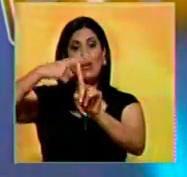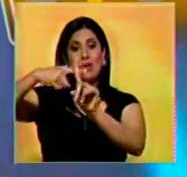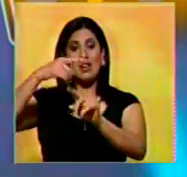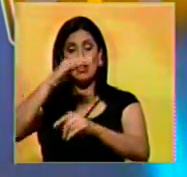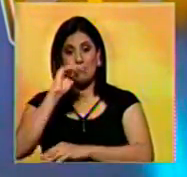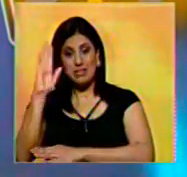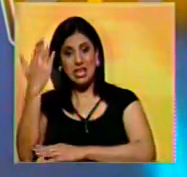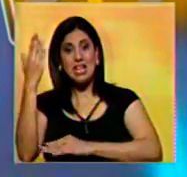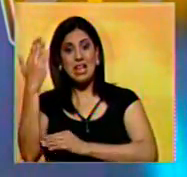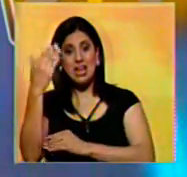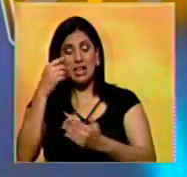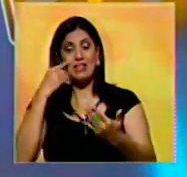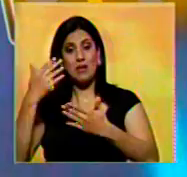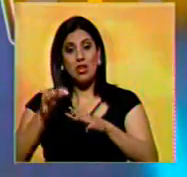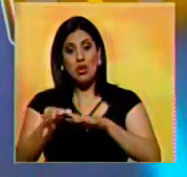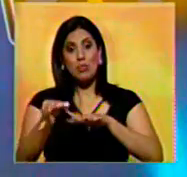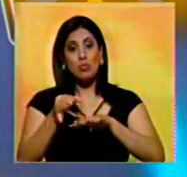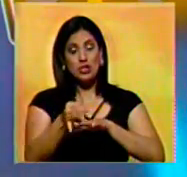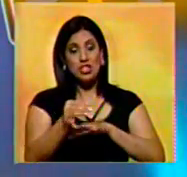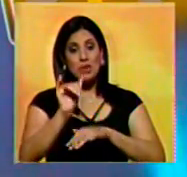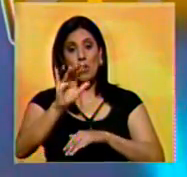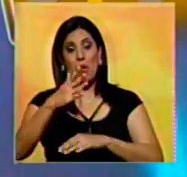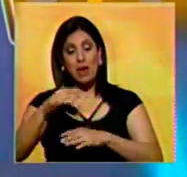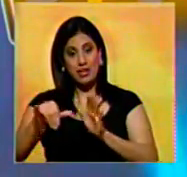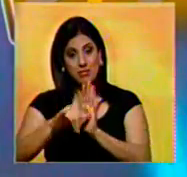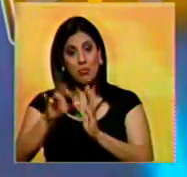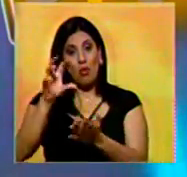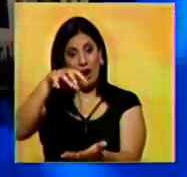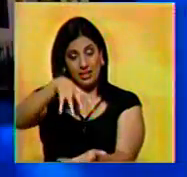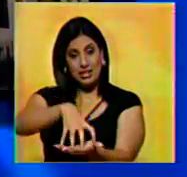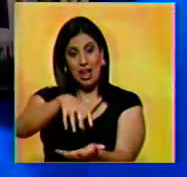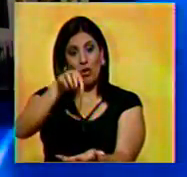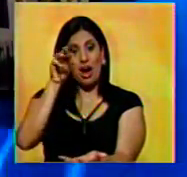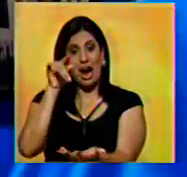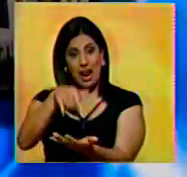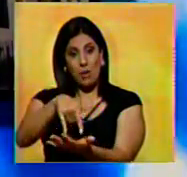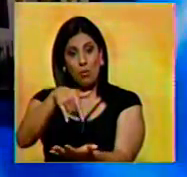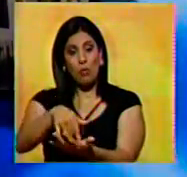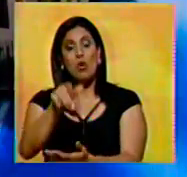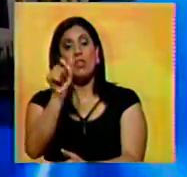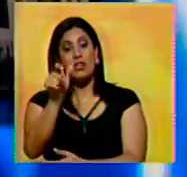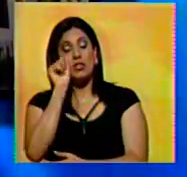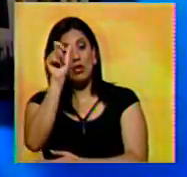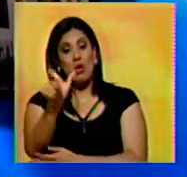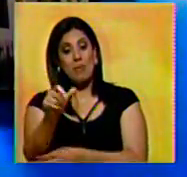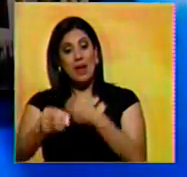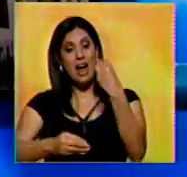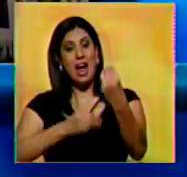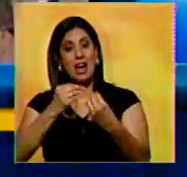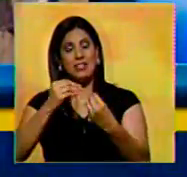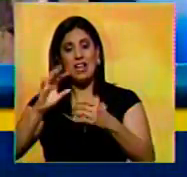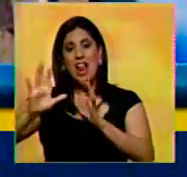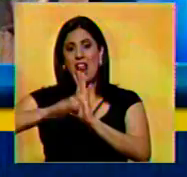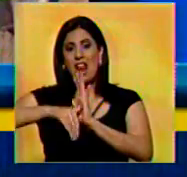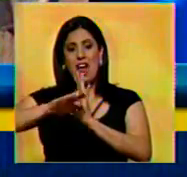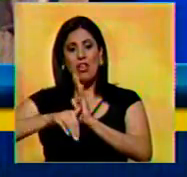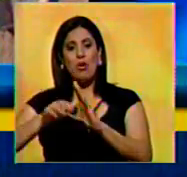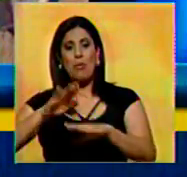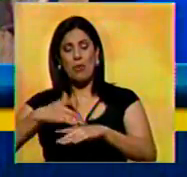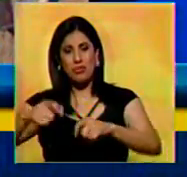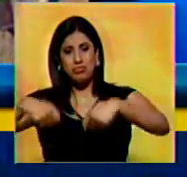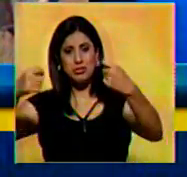la iglesia de la Begoña, del municipio de Nahuanagua, eso en el estado Carabubo. Monseñor Sipols calificó este acto como vandálico.